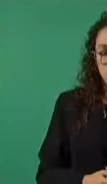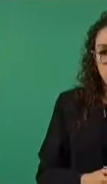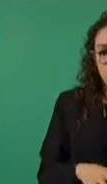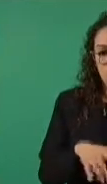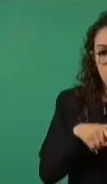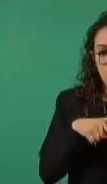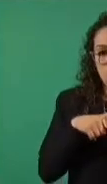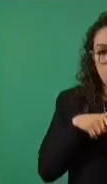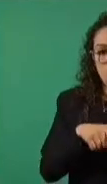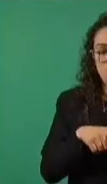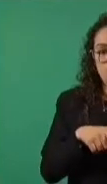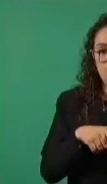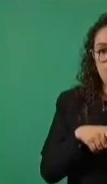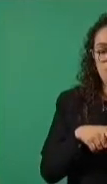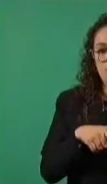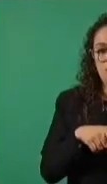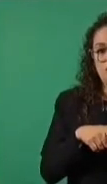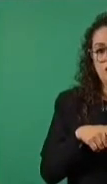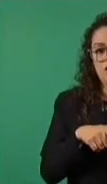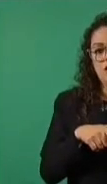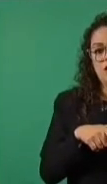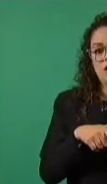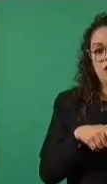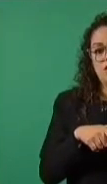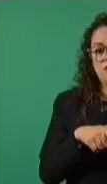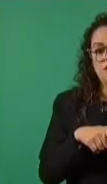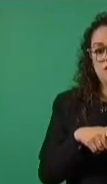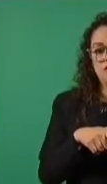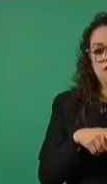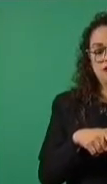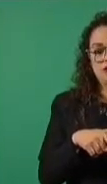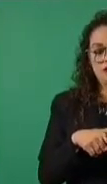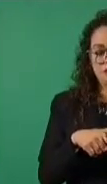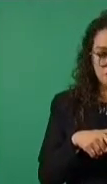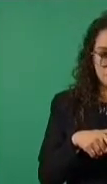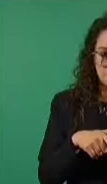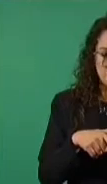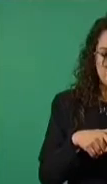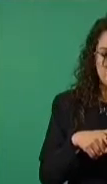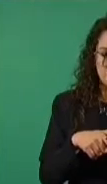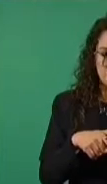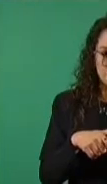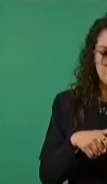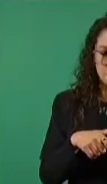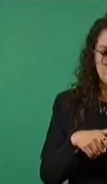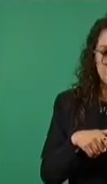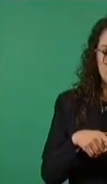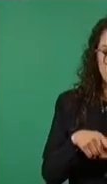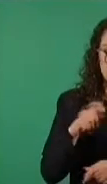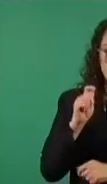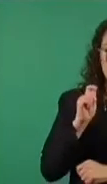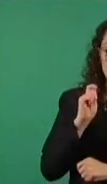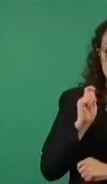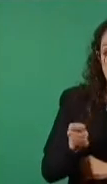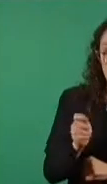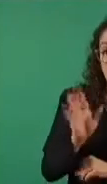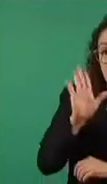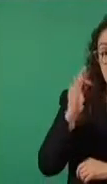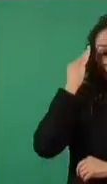de la época de los zopilotes,